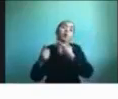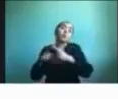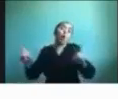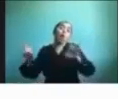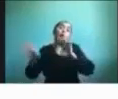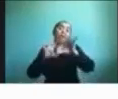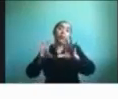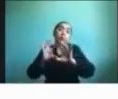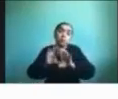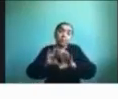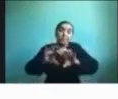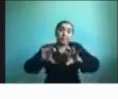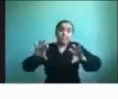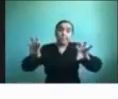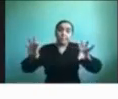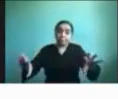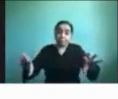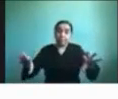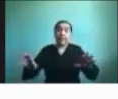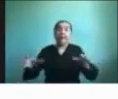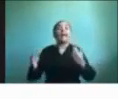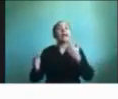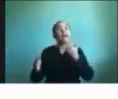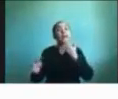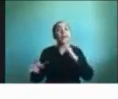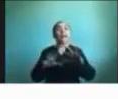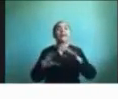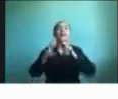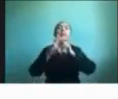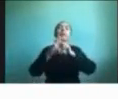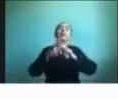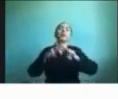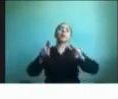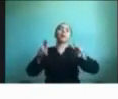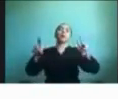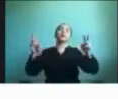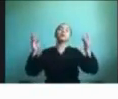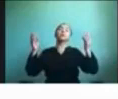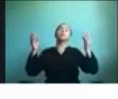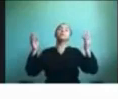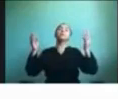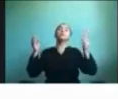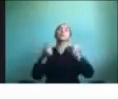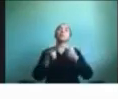y hacer actividades que también sean más de relajación como escuchar música tranquila